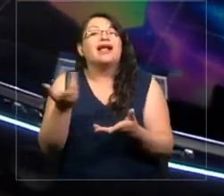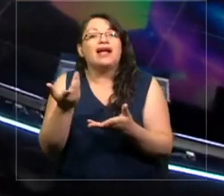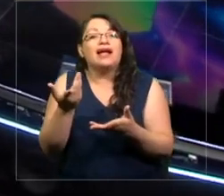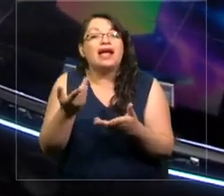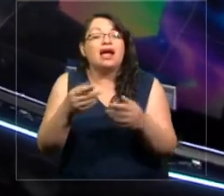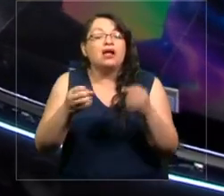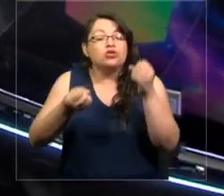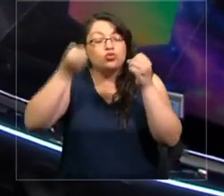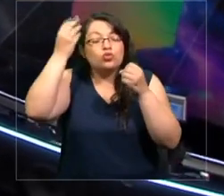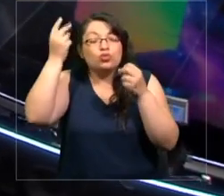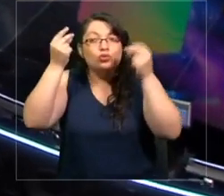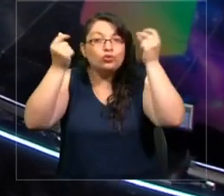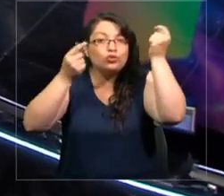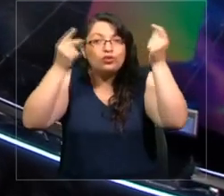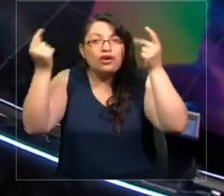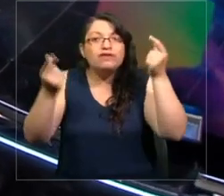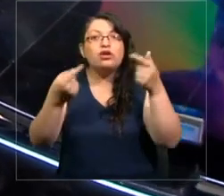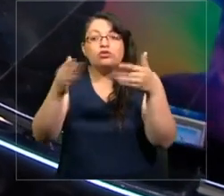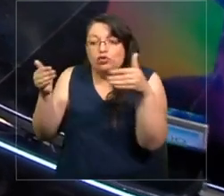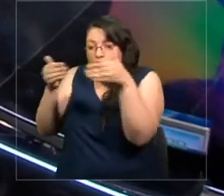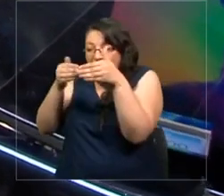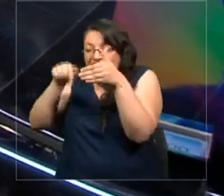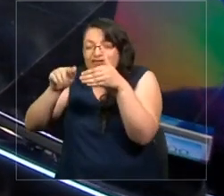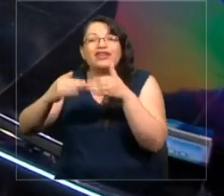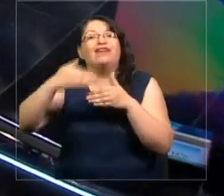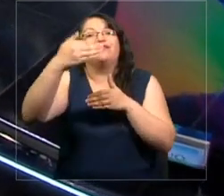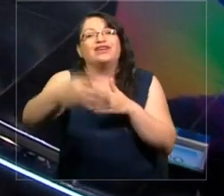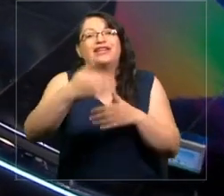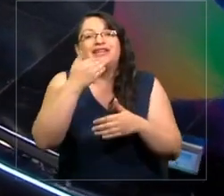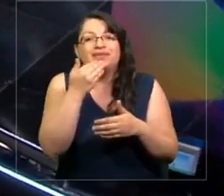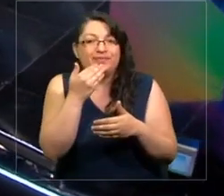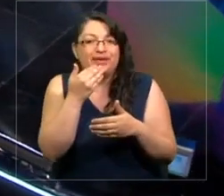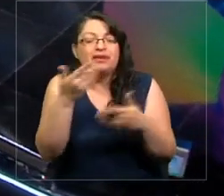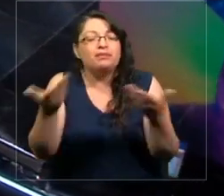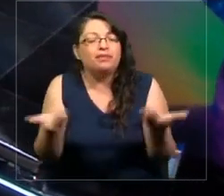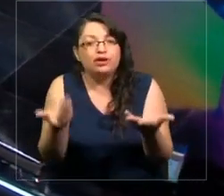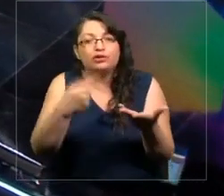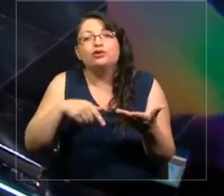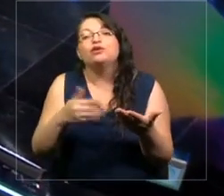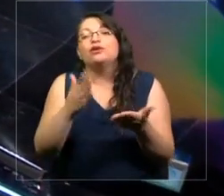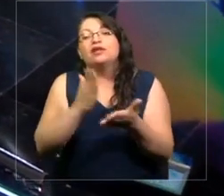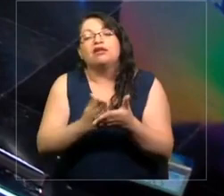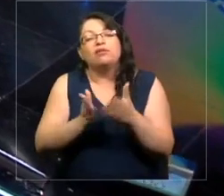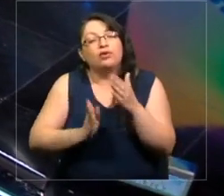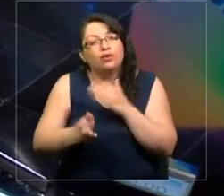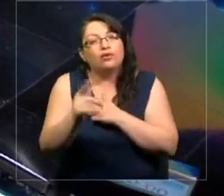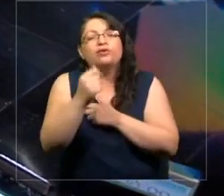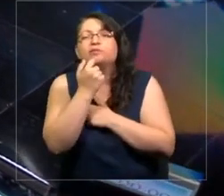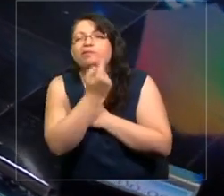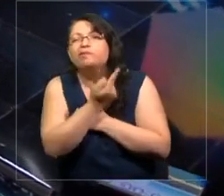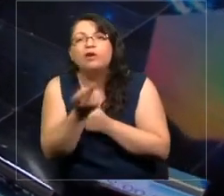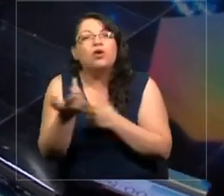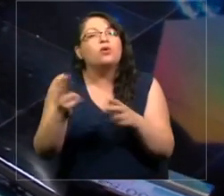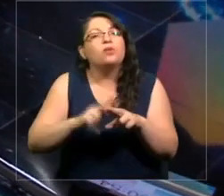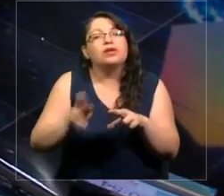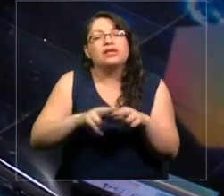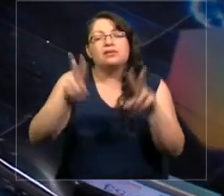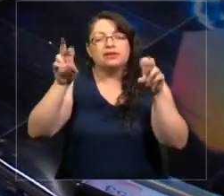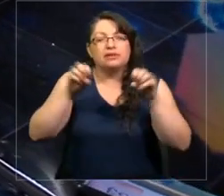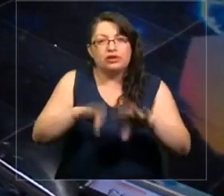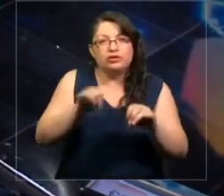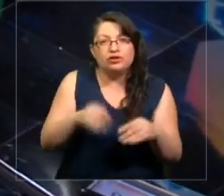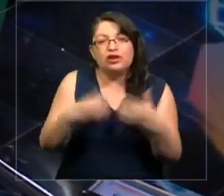ocurrir solamente acá dentro de la cueva. Tiene que ocurrir allá afuera también. Y para eso tenemos que seguir preguntándonos cómo hacemos para que la educación